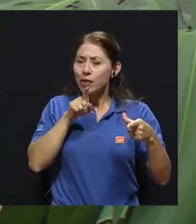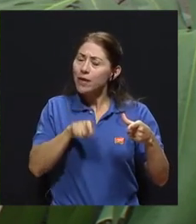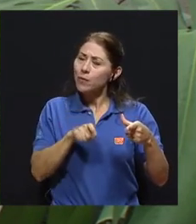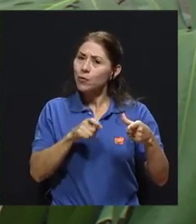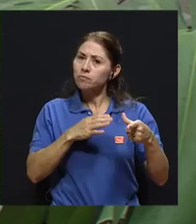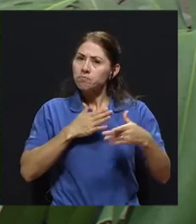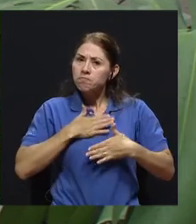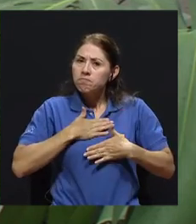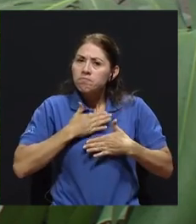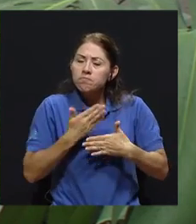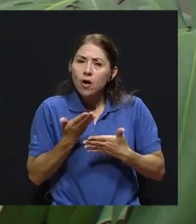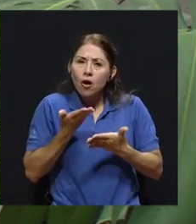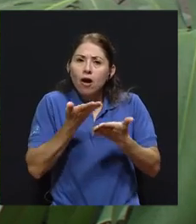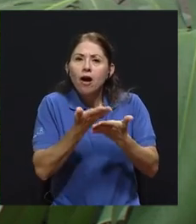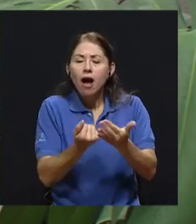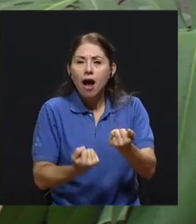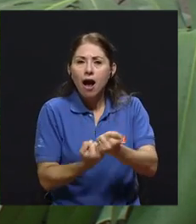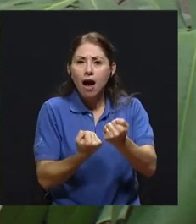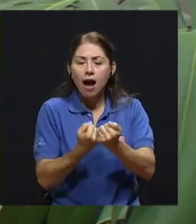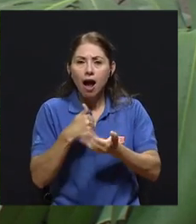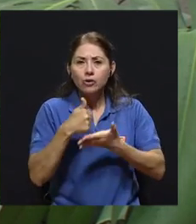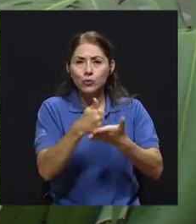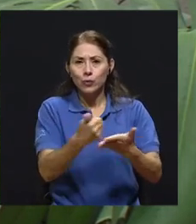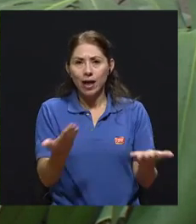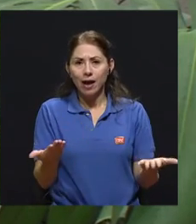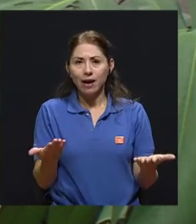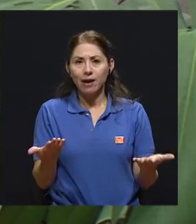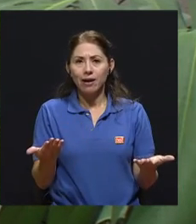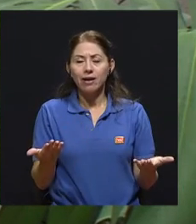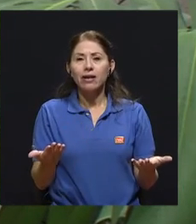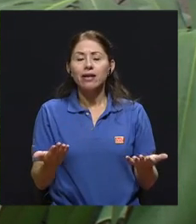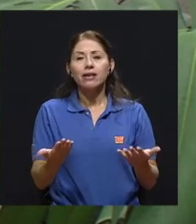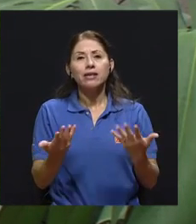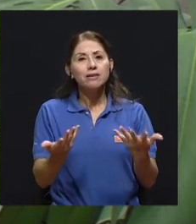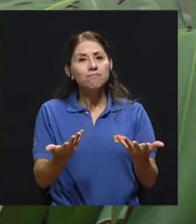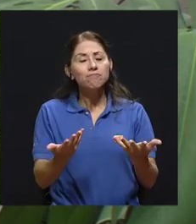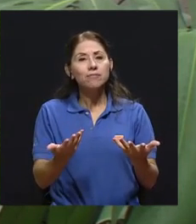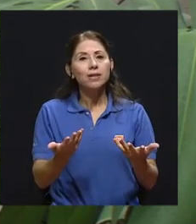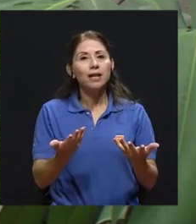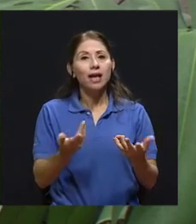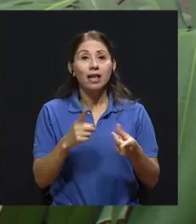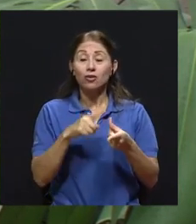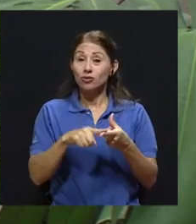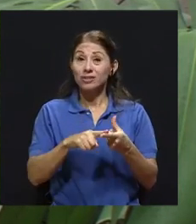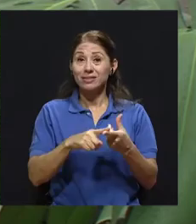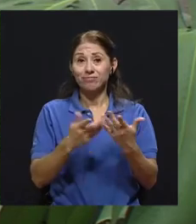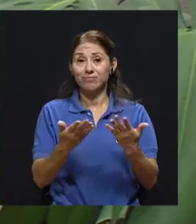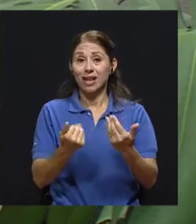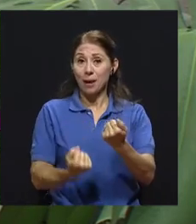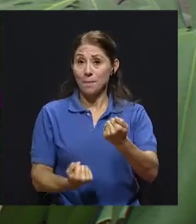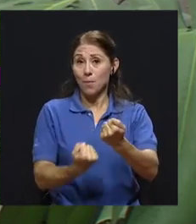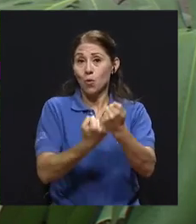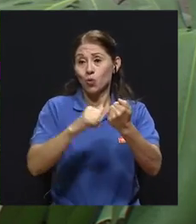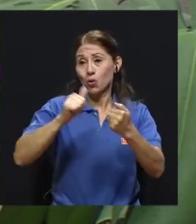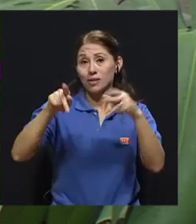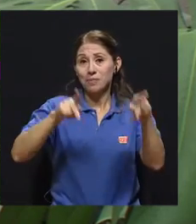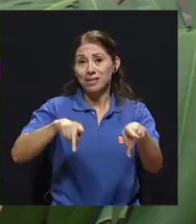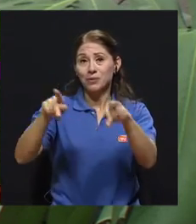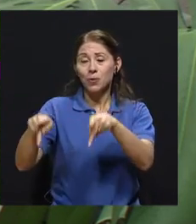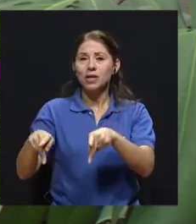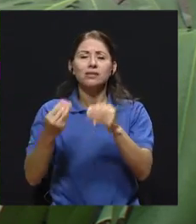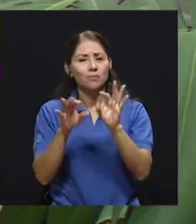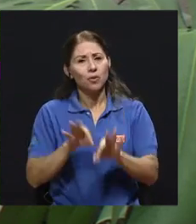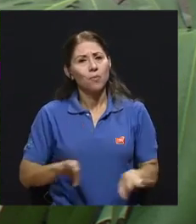ofrecer el apoyo, de ofrecer ayuda y en ese sentido el recurso de terceros es valiosísimo. Y terceros van no